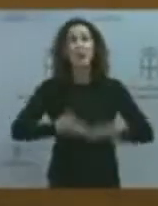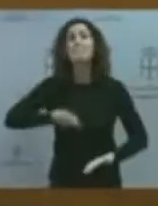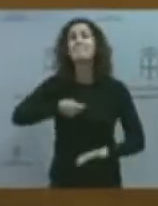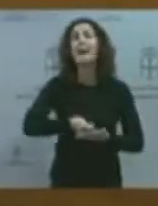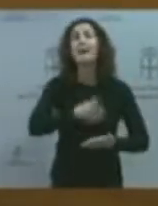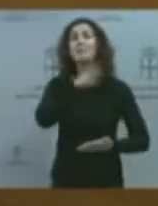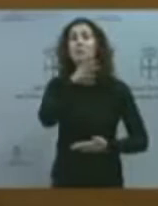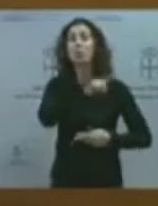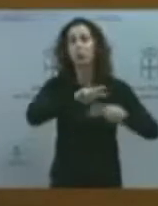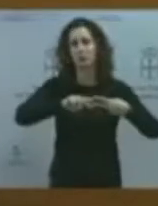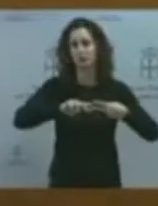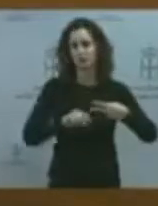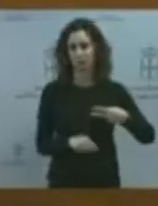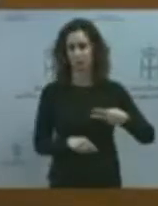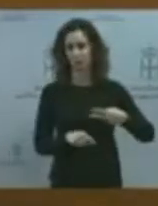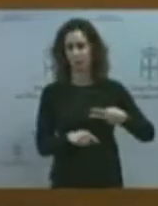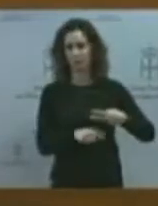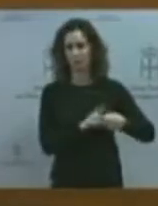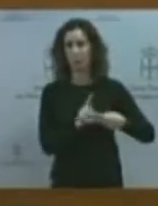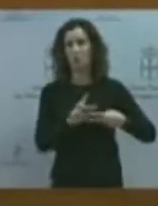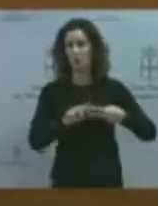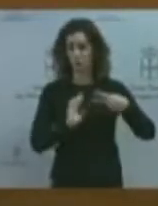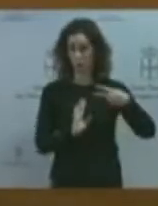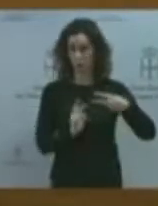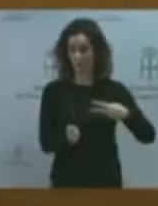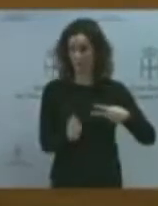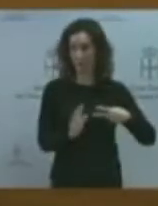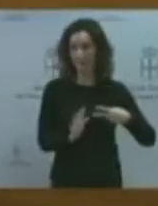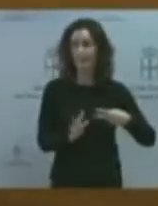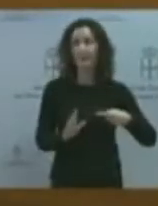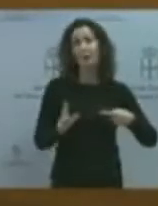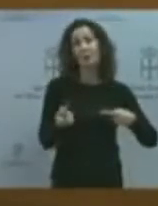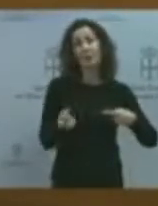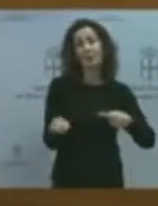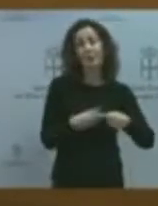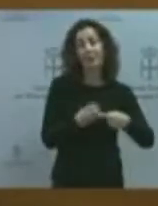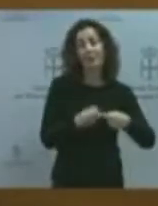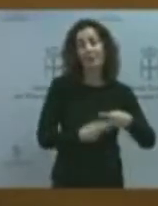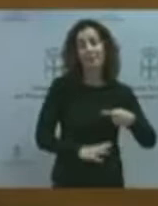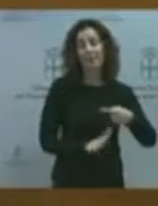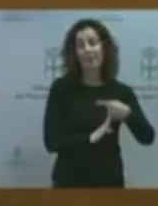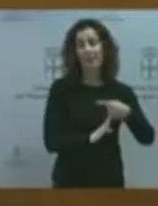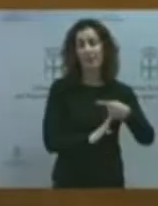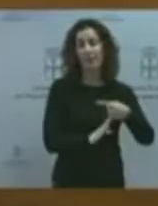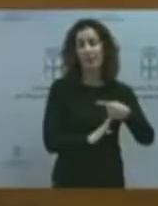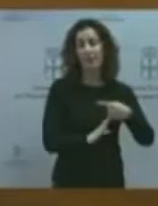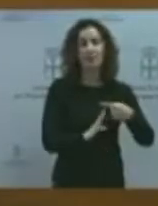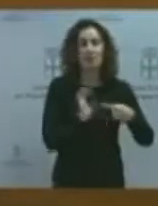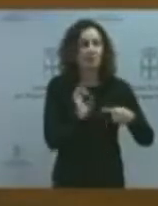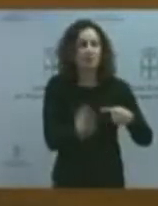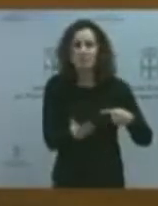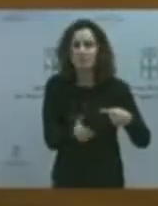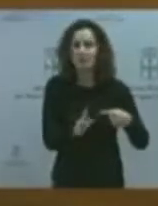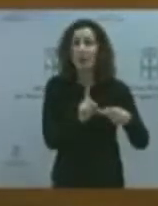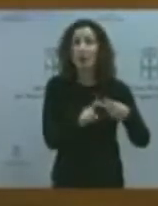Pagar por dos conceptos. Lucro, lucro cesante, concepto fundamental, y daño emergente. Aparte, aparte de